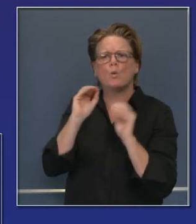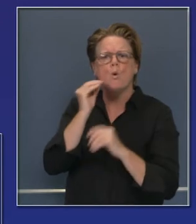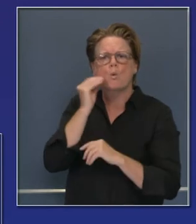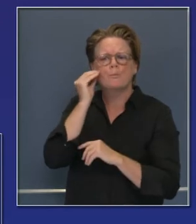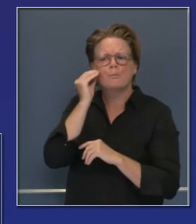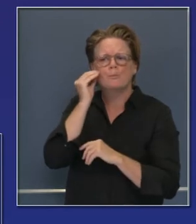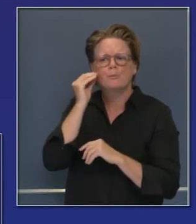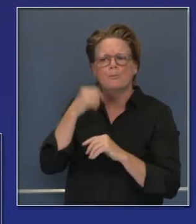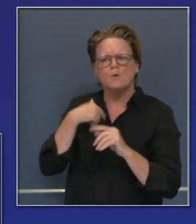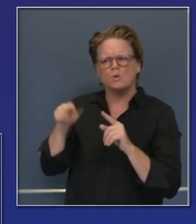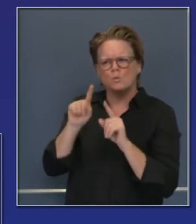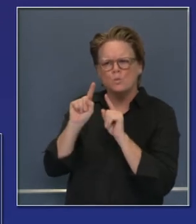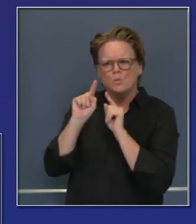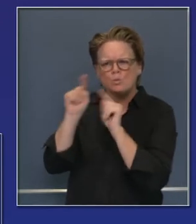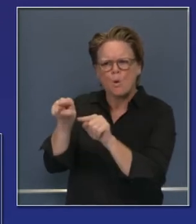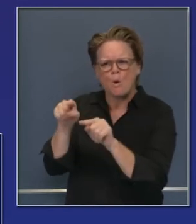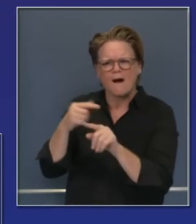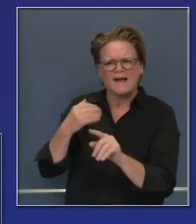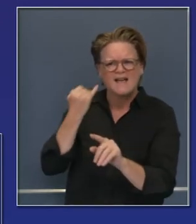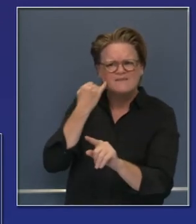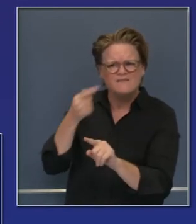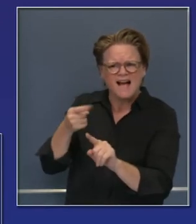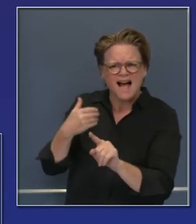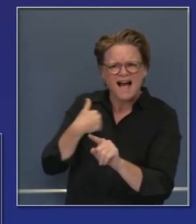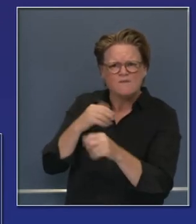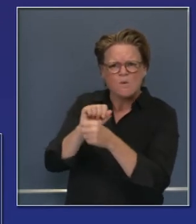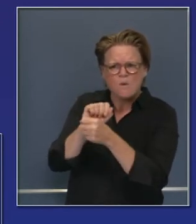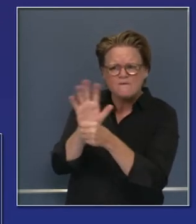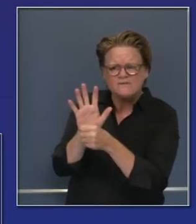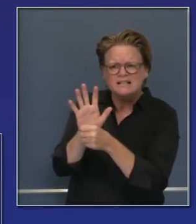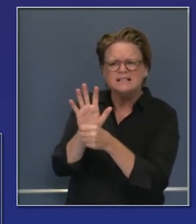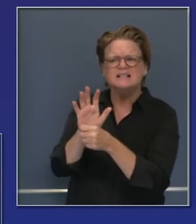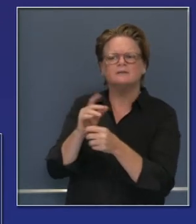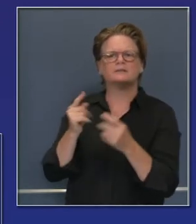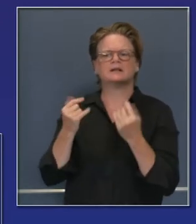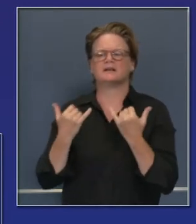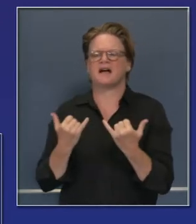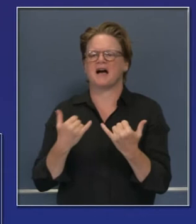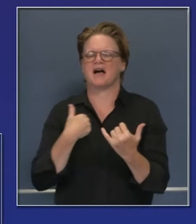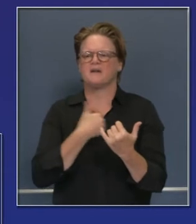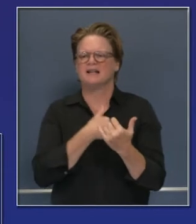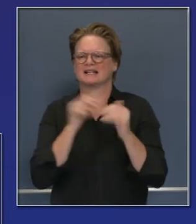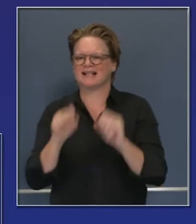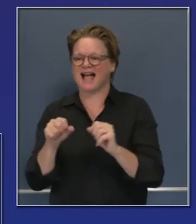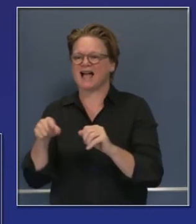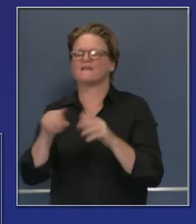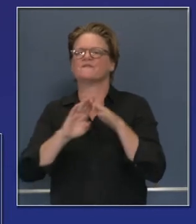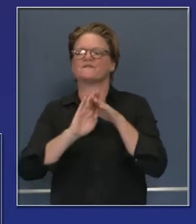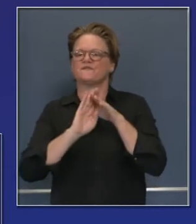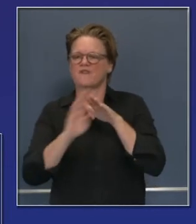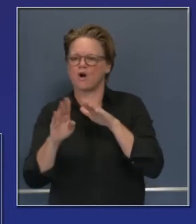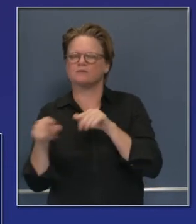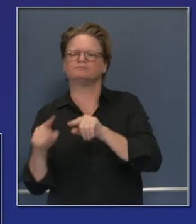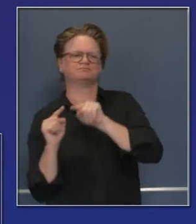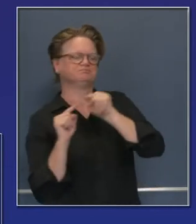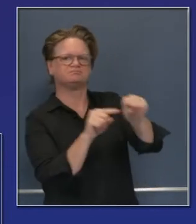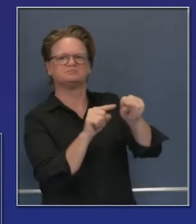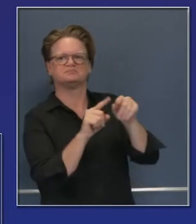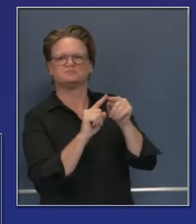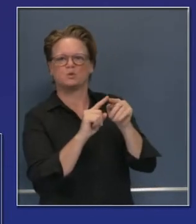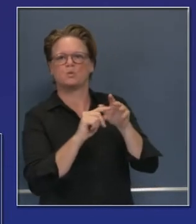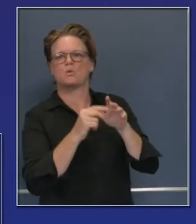Todo esto es parte de nuestro esfuerzo y de los protocolos que hemos preparado para la evacuación. Ahora tenemos catorce